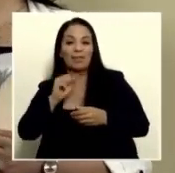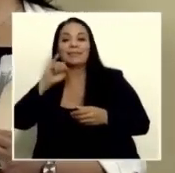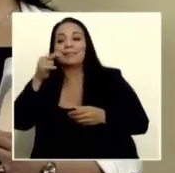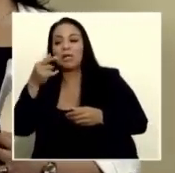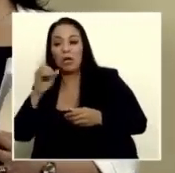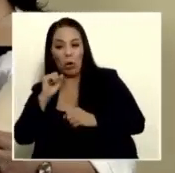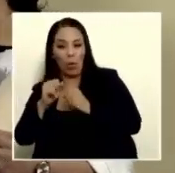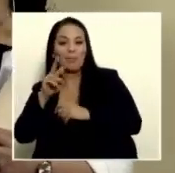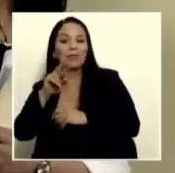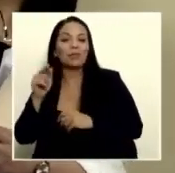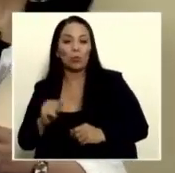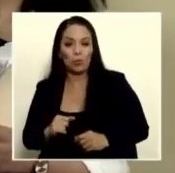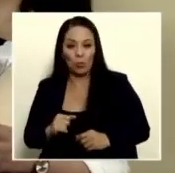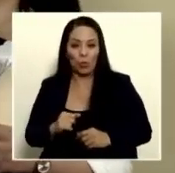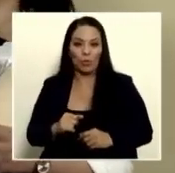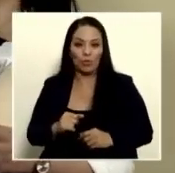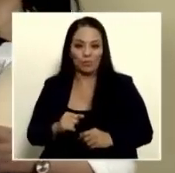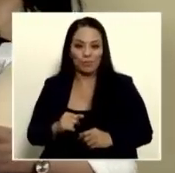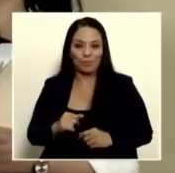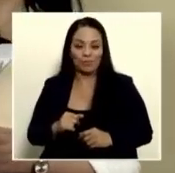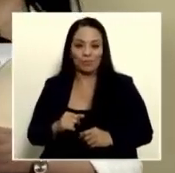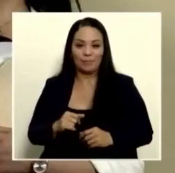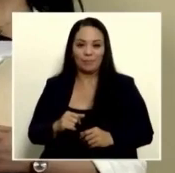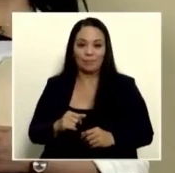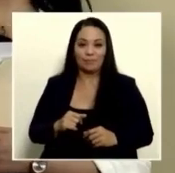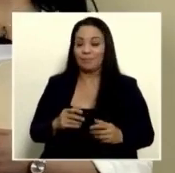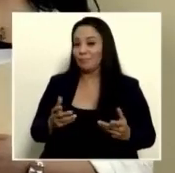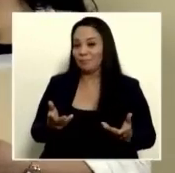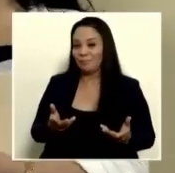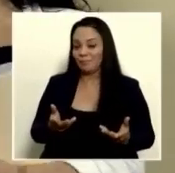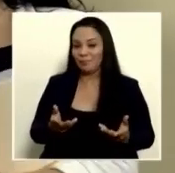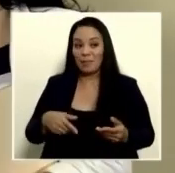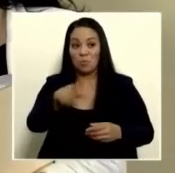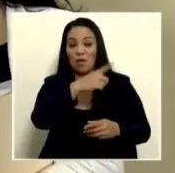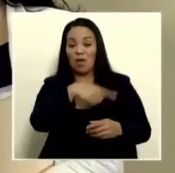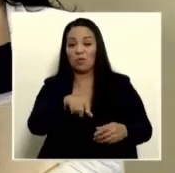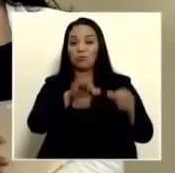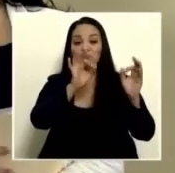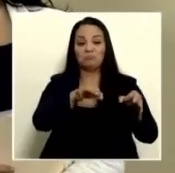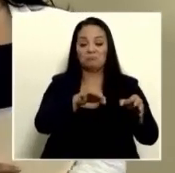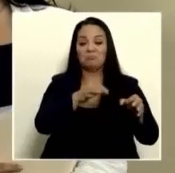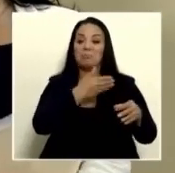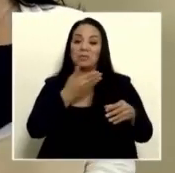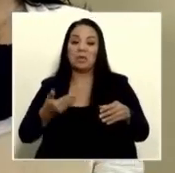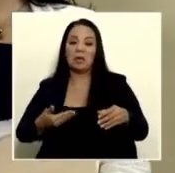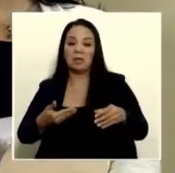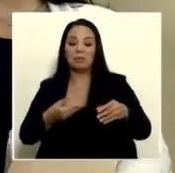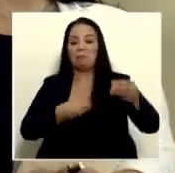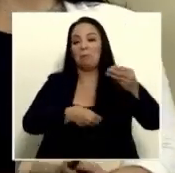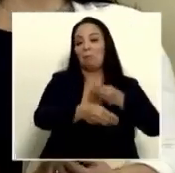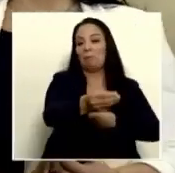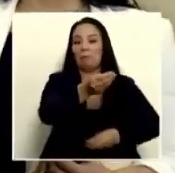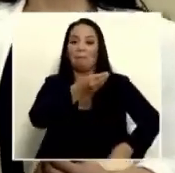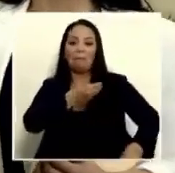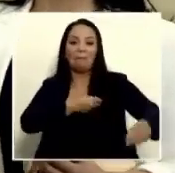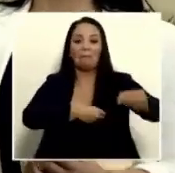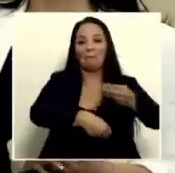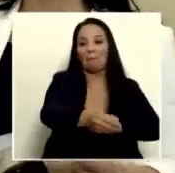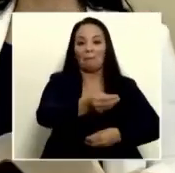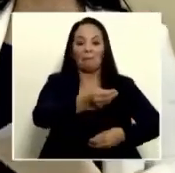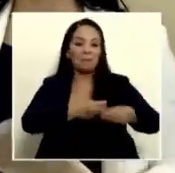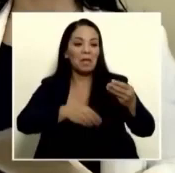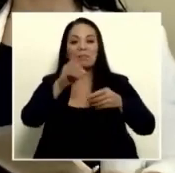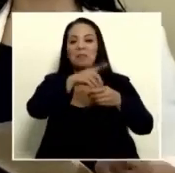les decían los quita y pones quitan presidentes ponen presidentes quitan diputados ponen